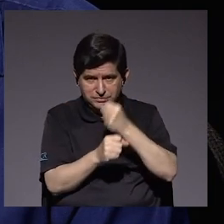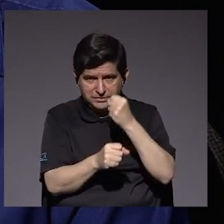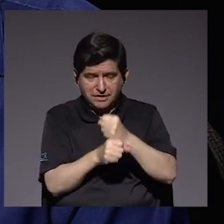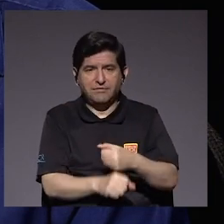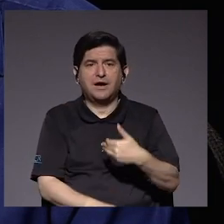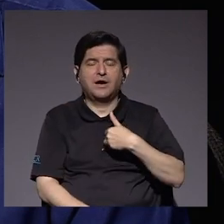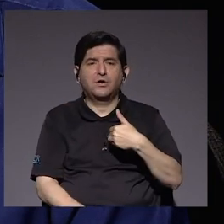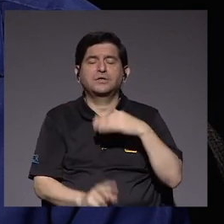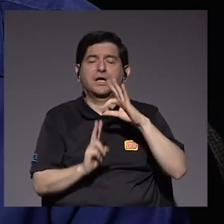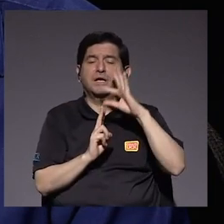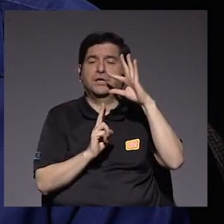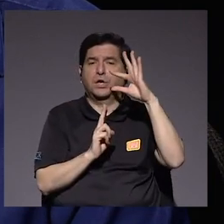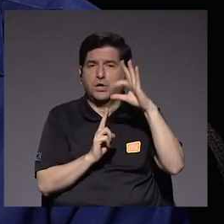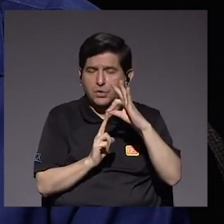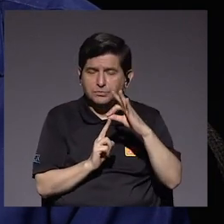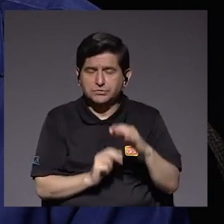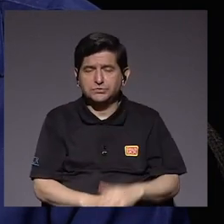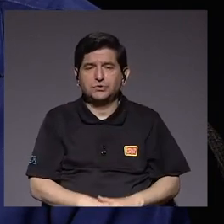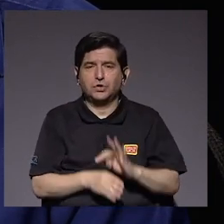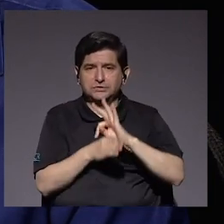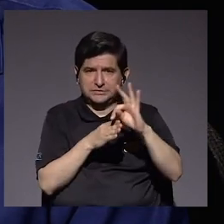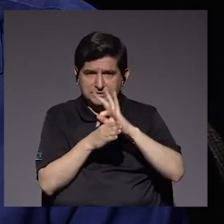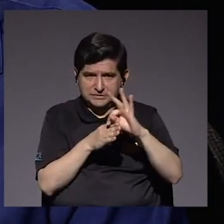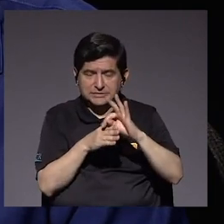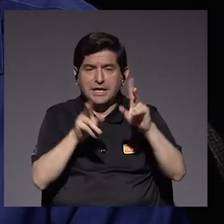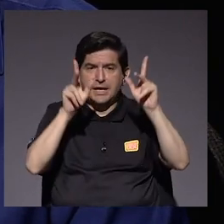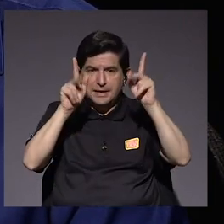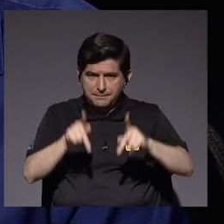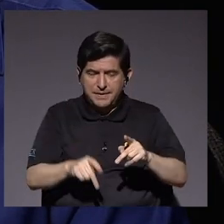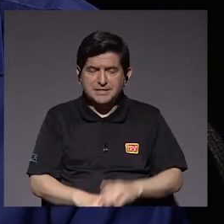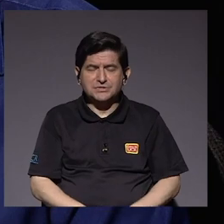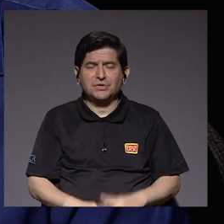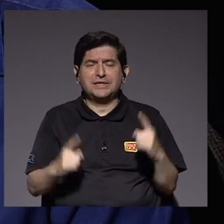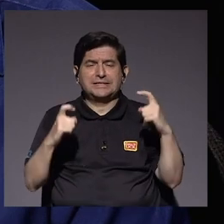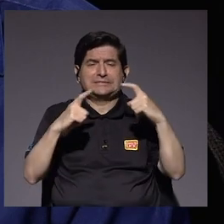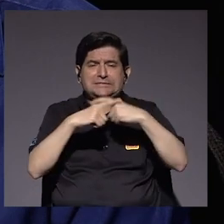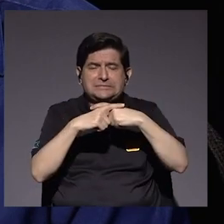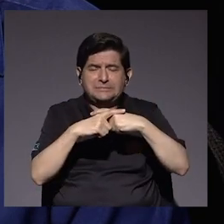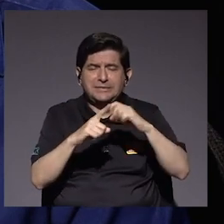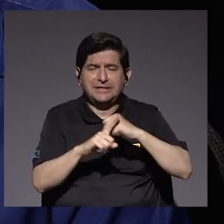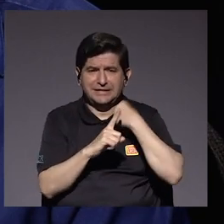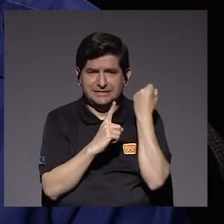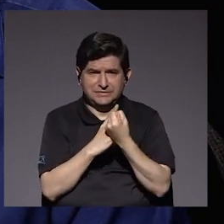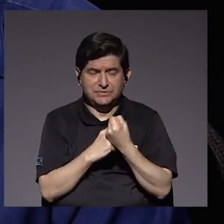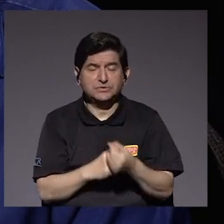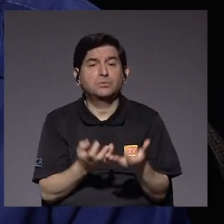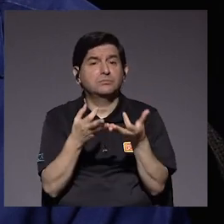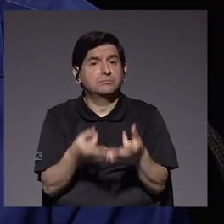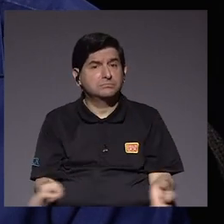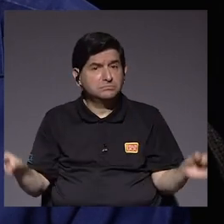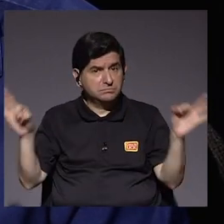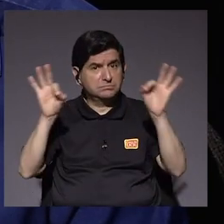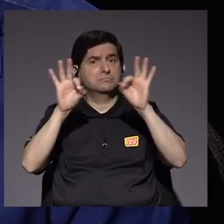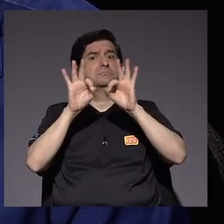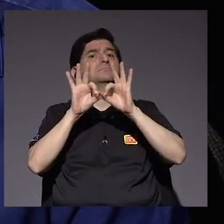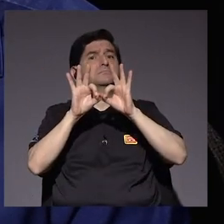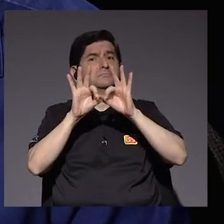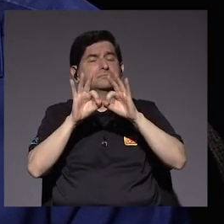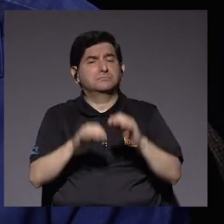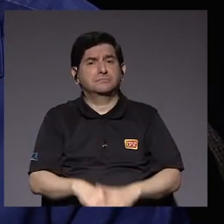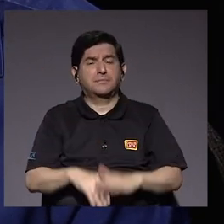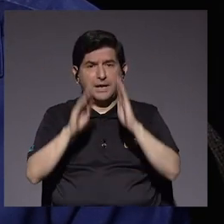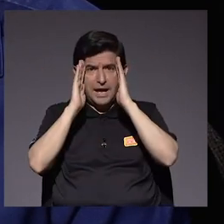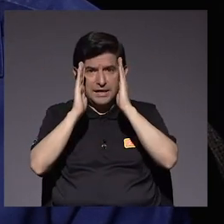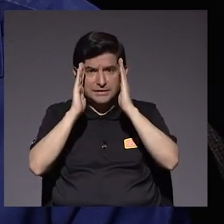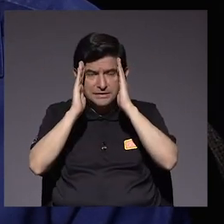haciendo es tener una alternativa, un tratamiento para las personas que se complican. Es claro, es importante que